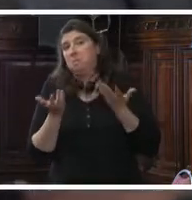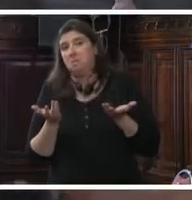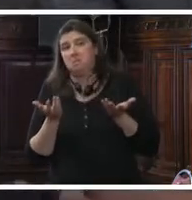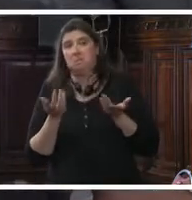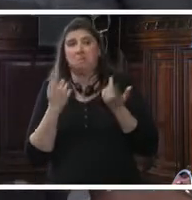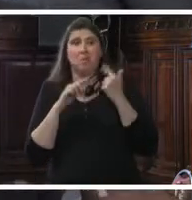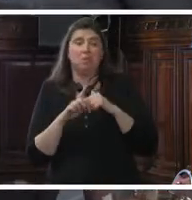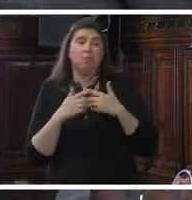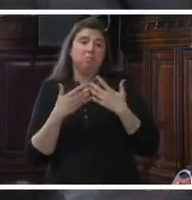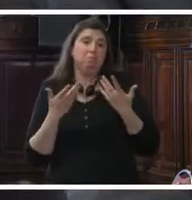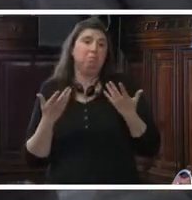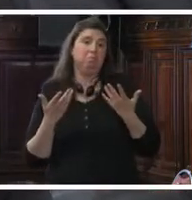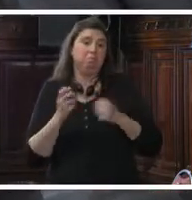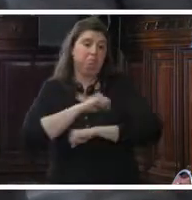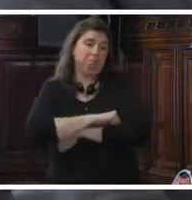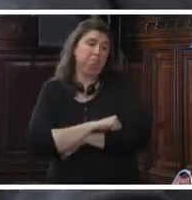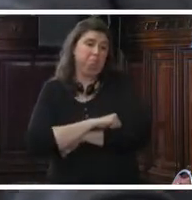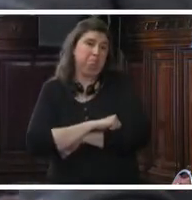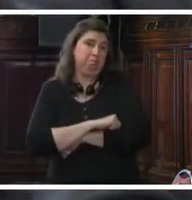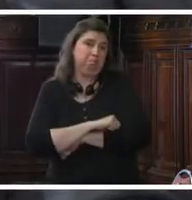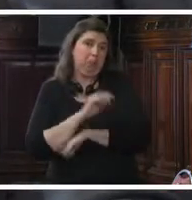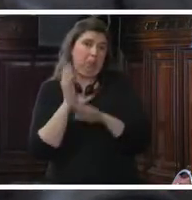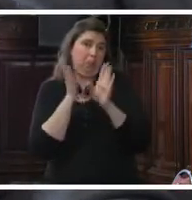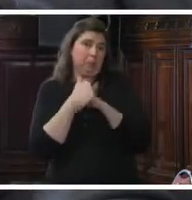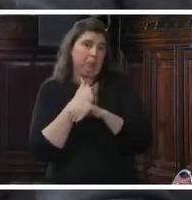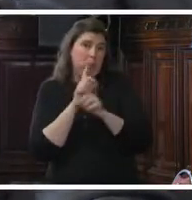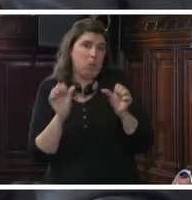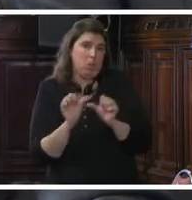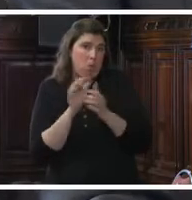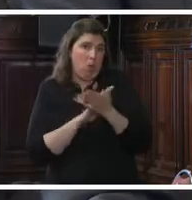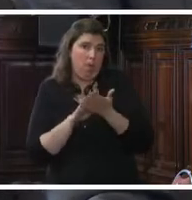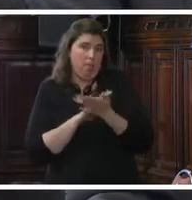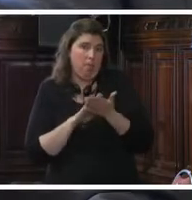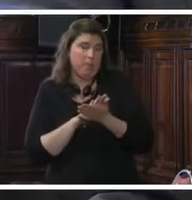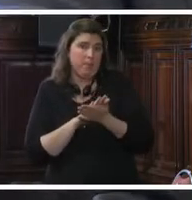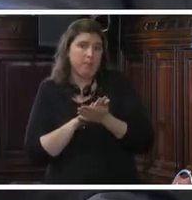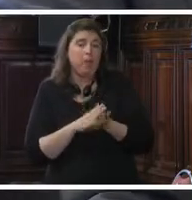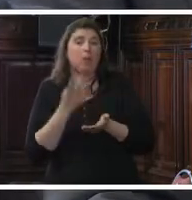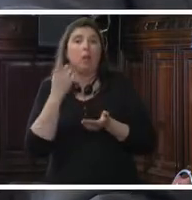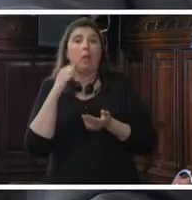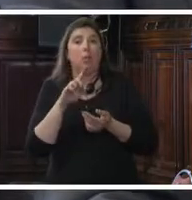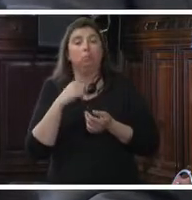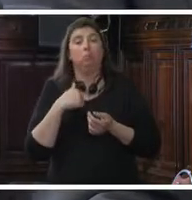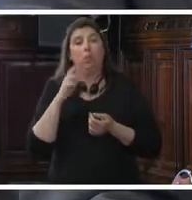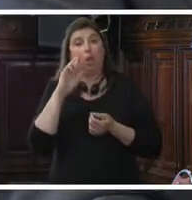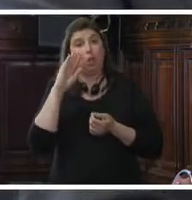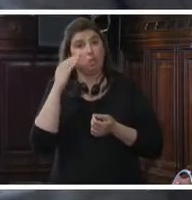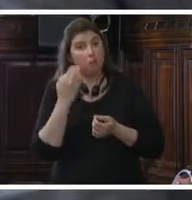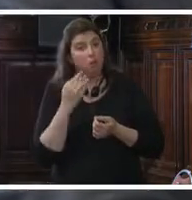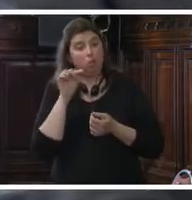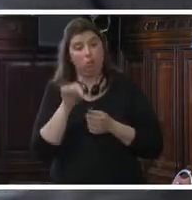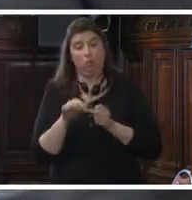decir que tenemos que quedar de brazos cruzados. Bien, mi reconocimiento por este trabajo,